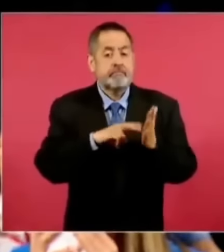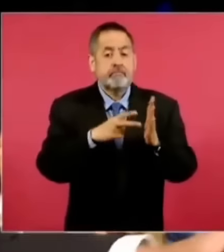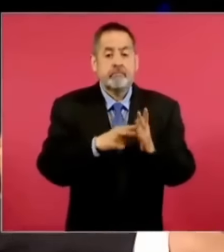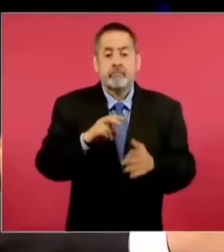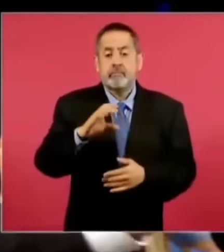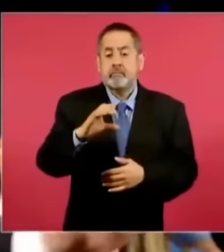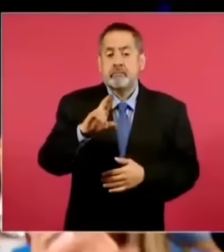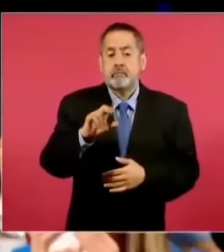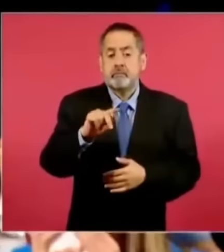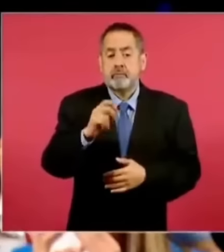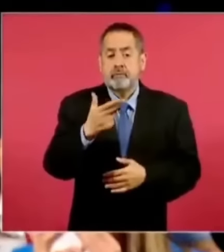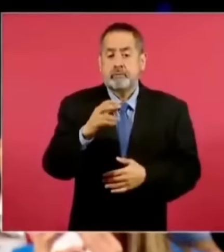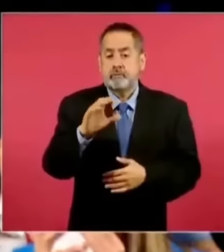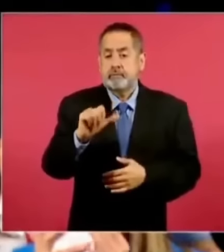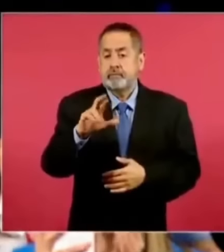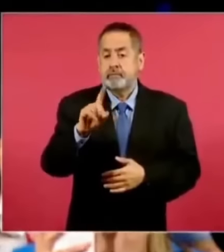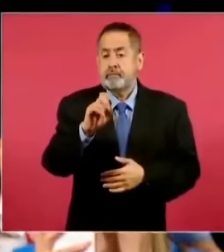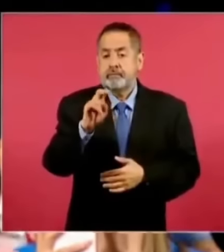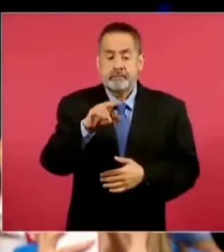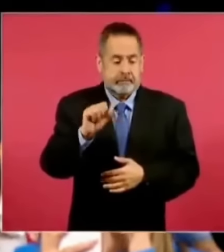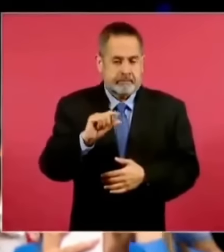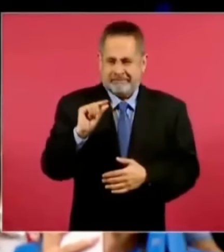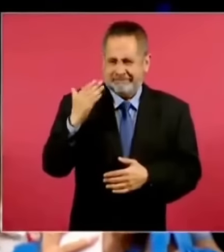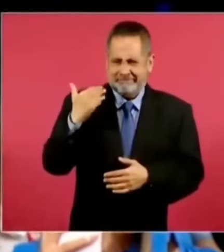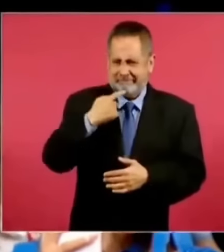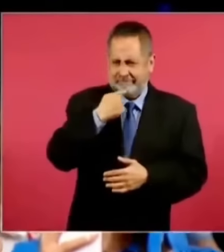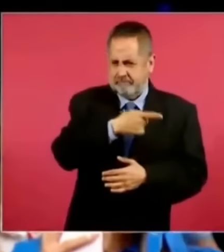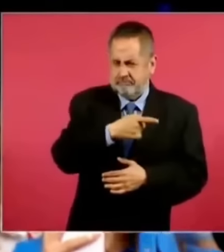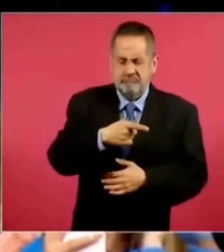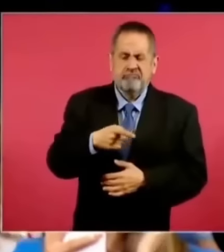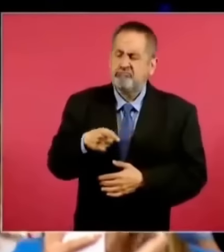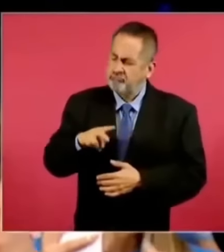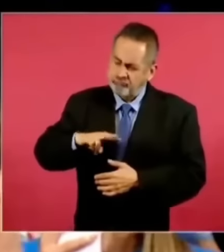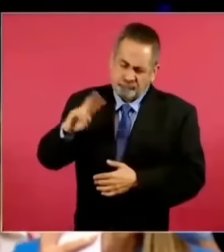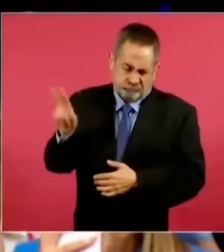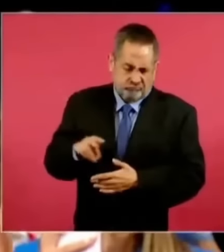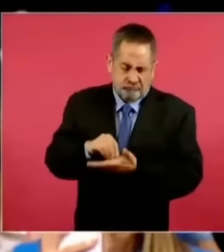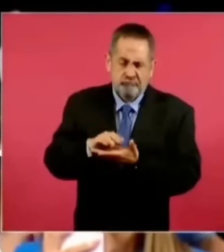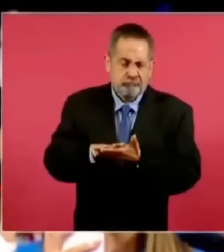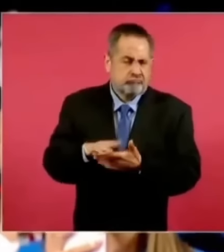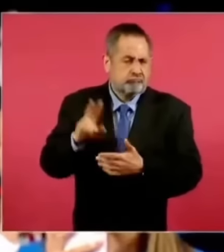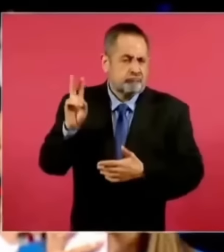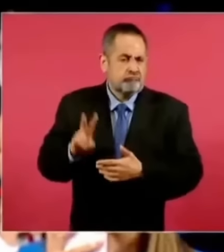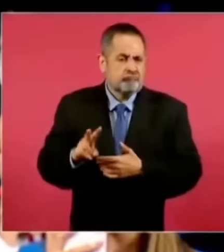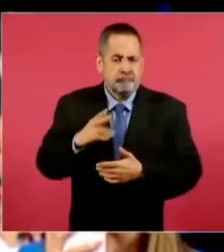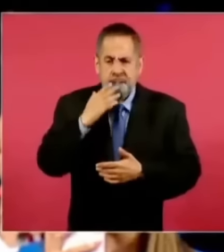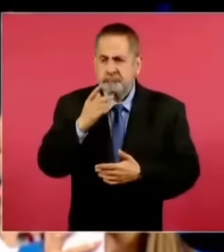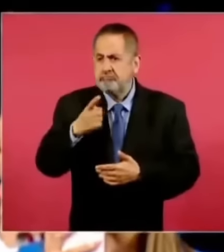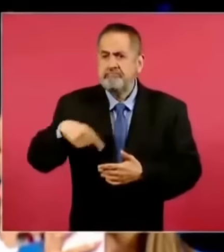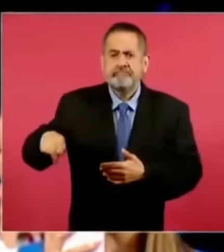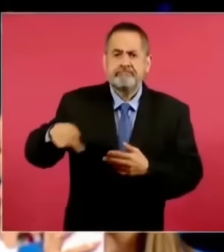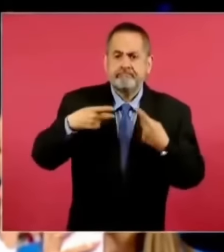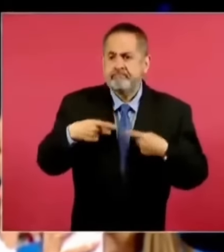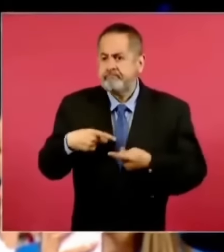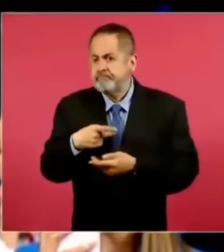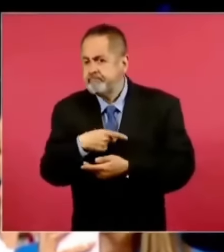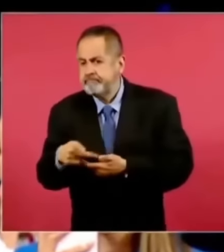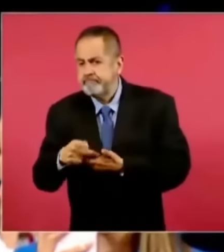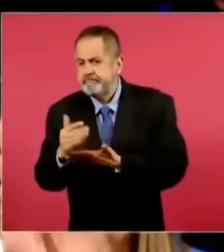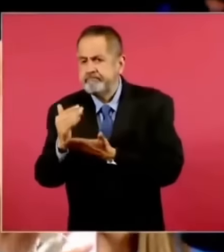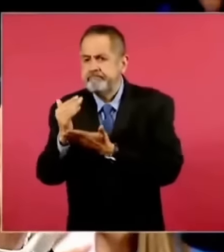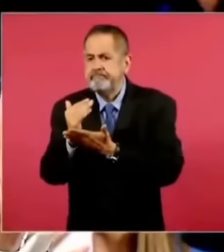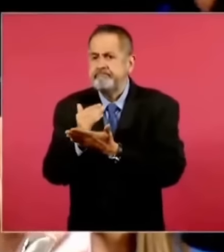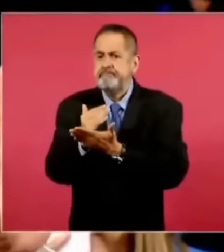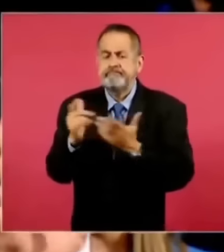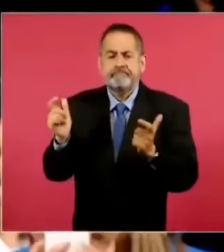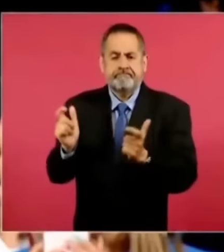Cárdenas apenas en días recientes afirmó sobre una reducción en la pobreza desde